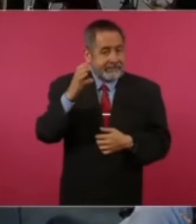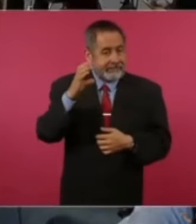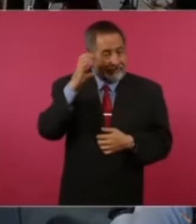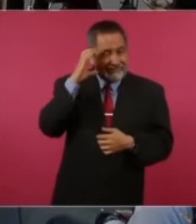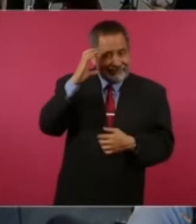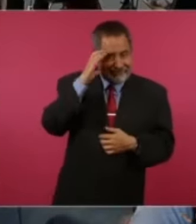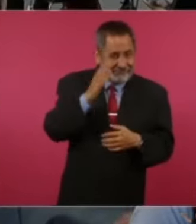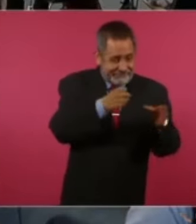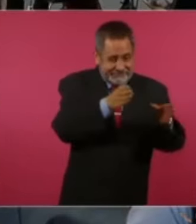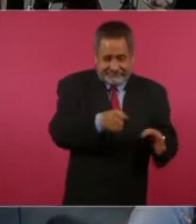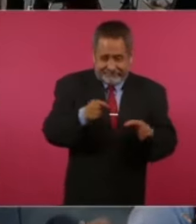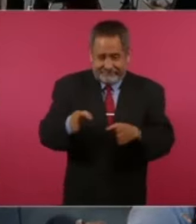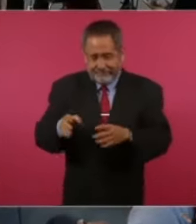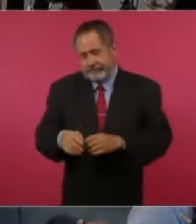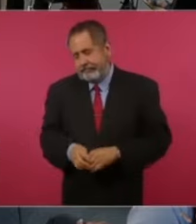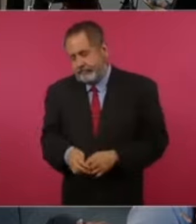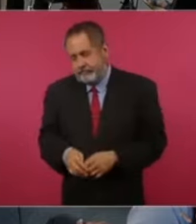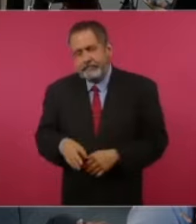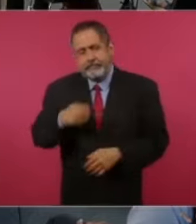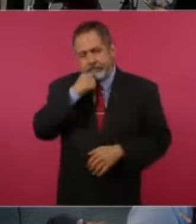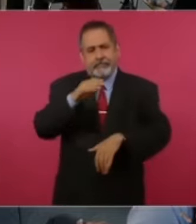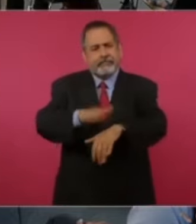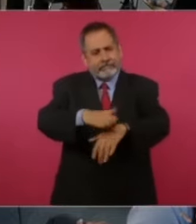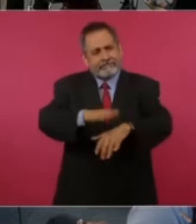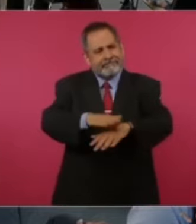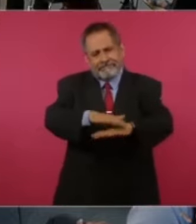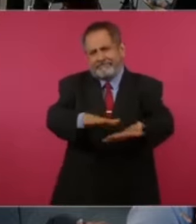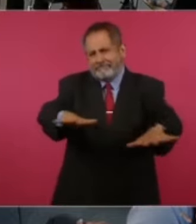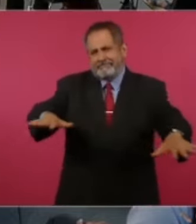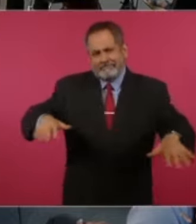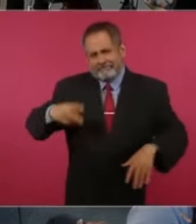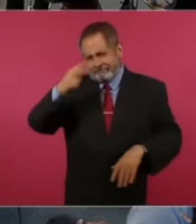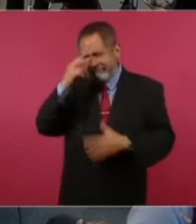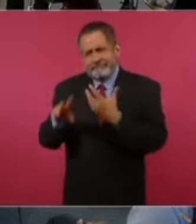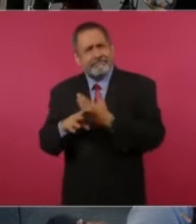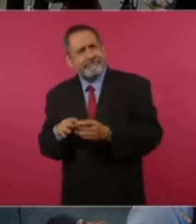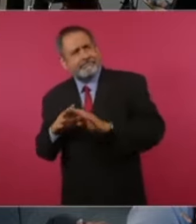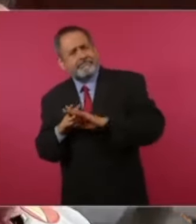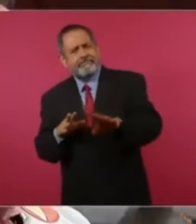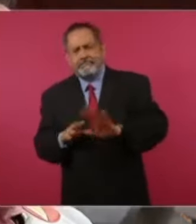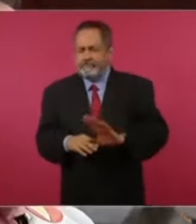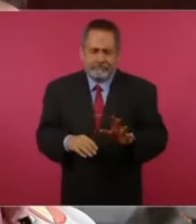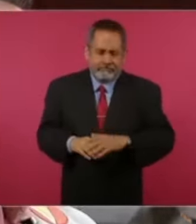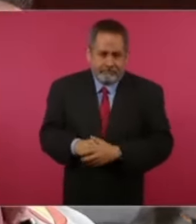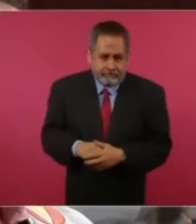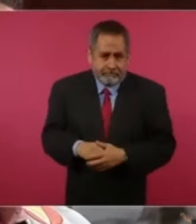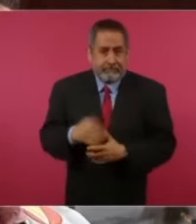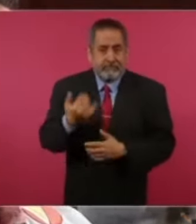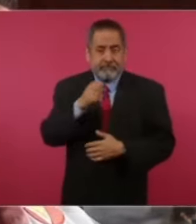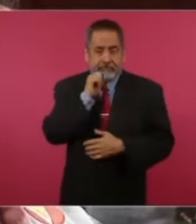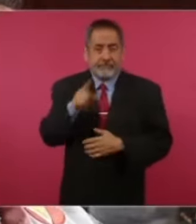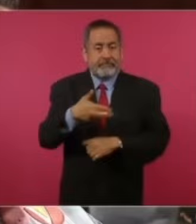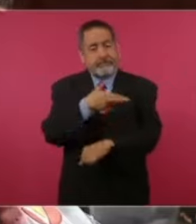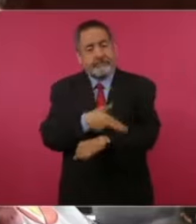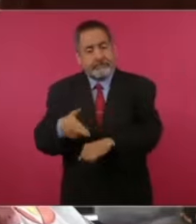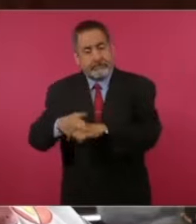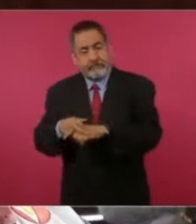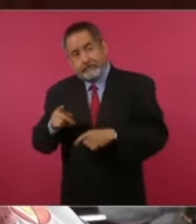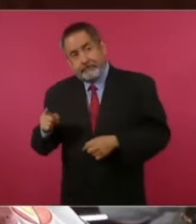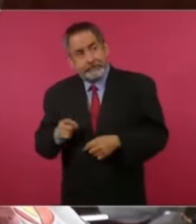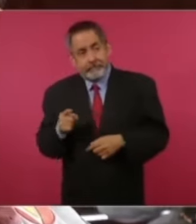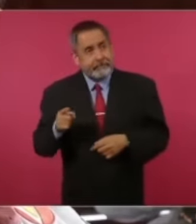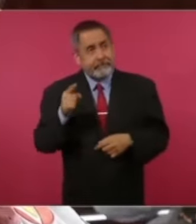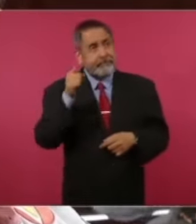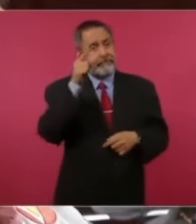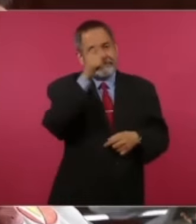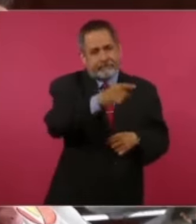Entonces, pues, yo quisiera advertir a nuestros paisanos, porque dentro de todo esto, además, tienen que pasar por el proceso de ir, en donde, pues,